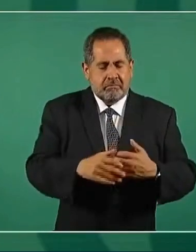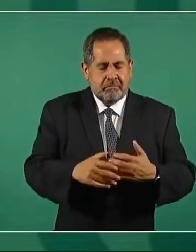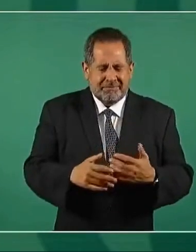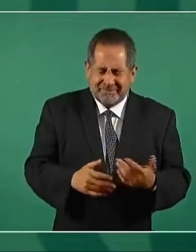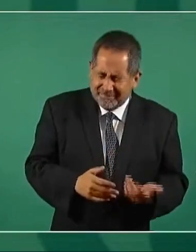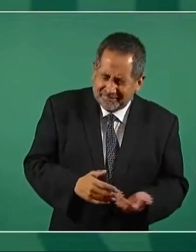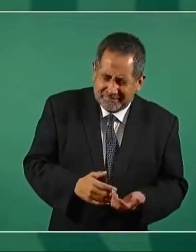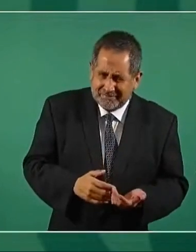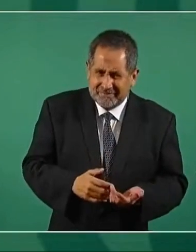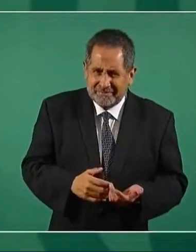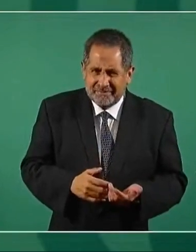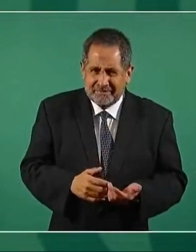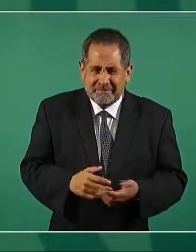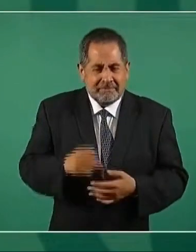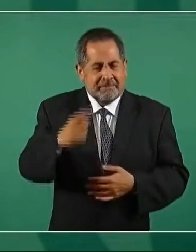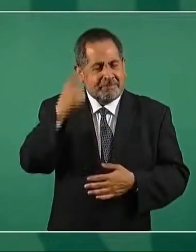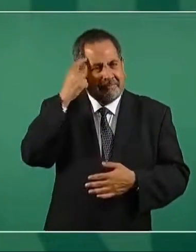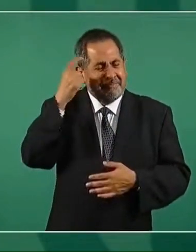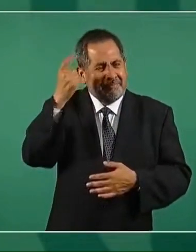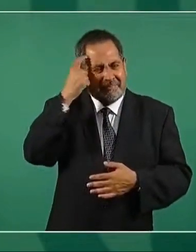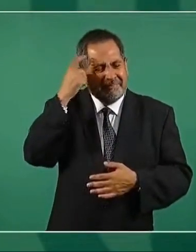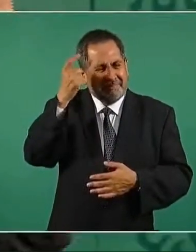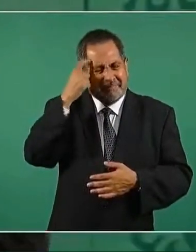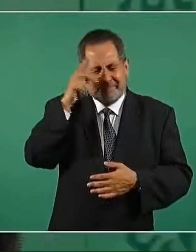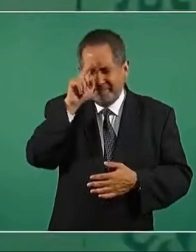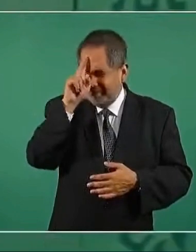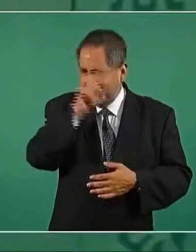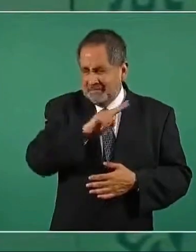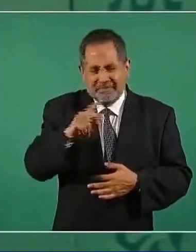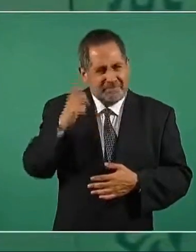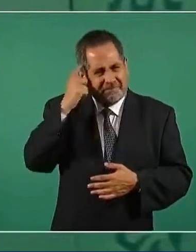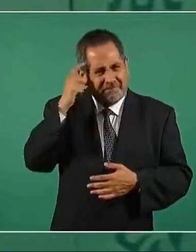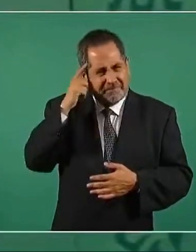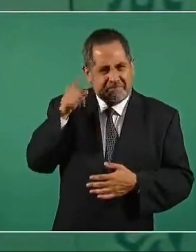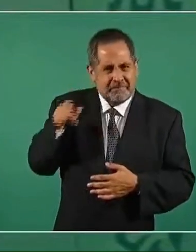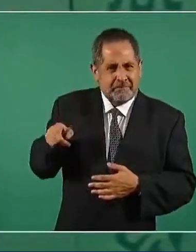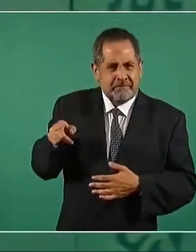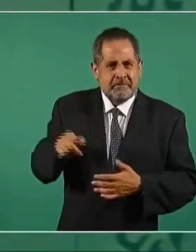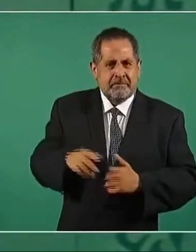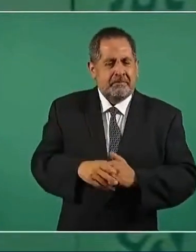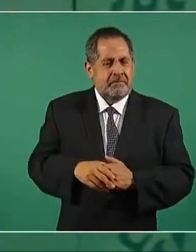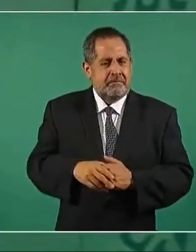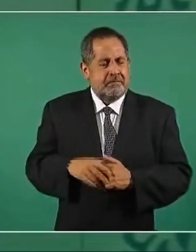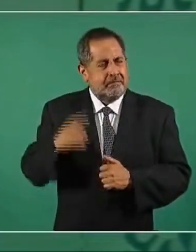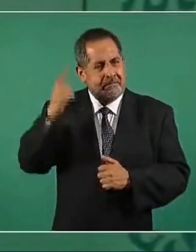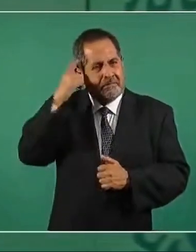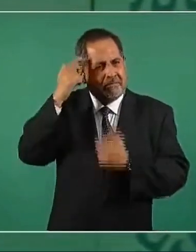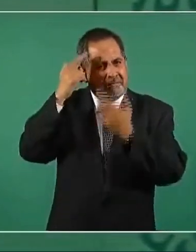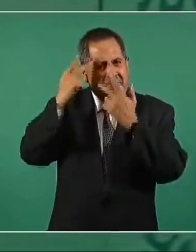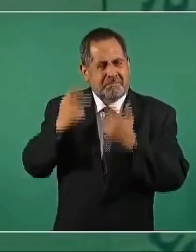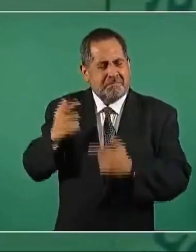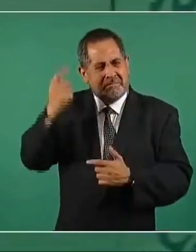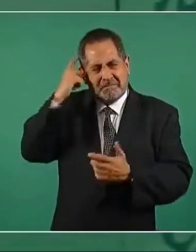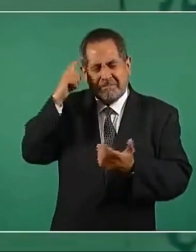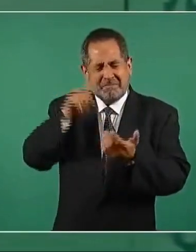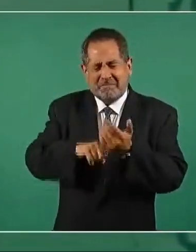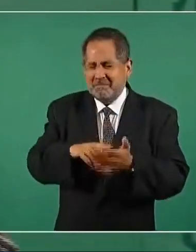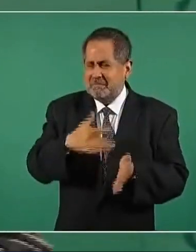Fíjense a qué nivel de descomposición, de perversidad.